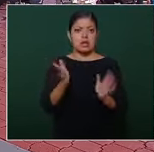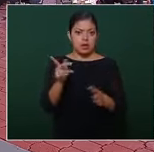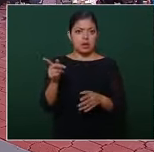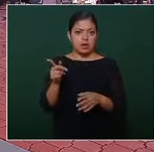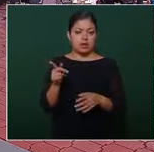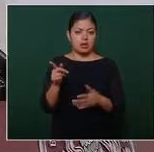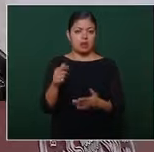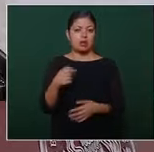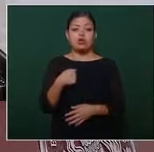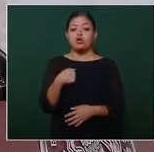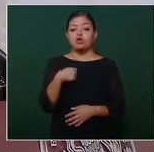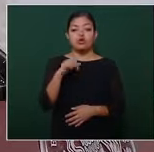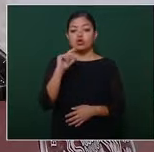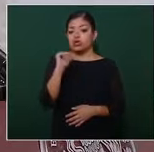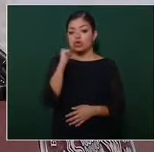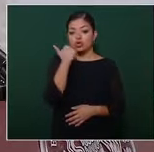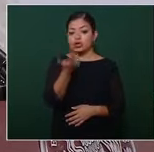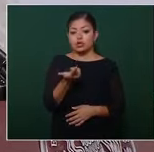yo no quiero